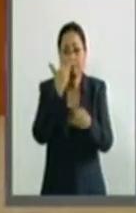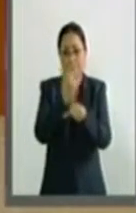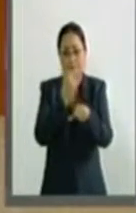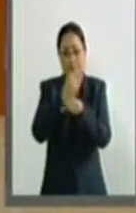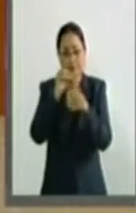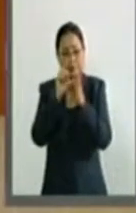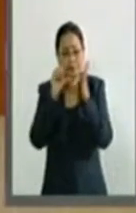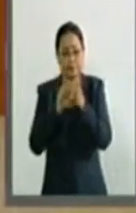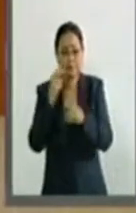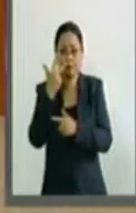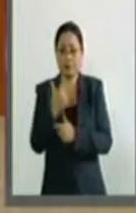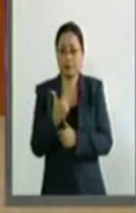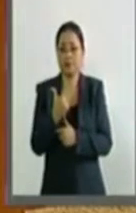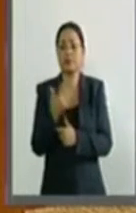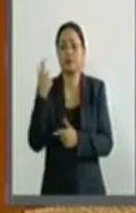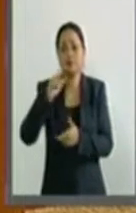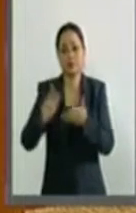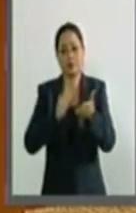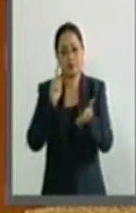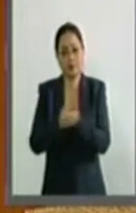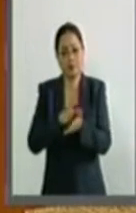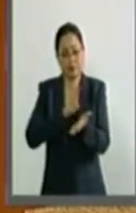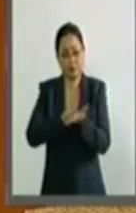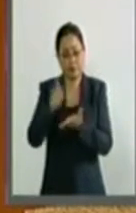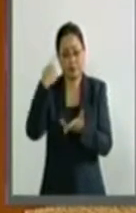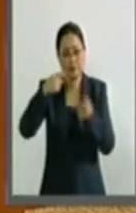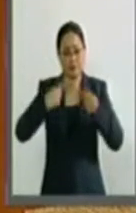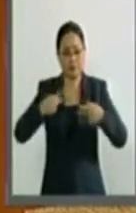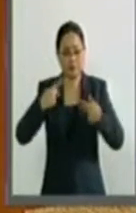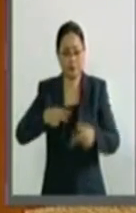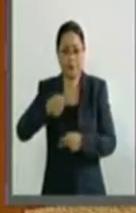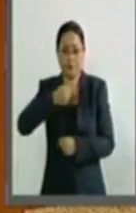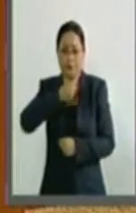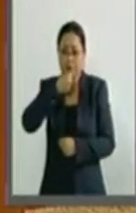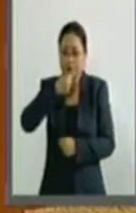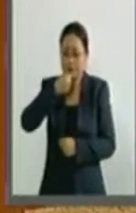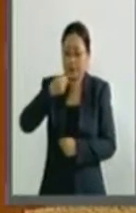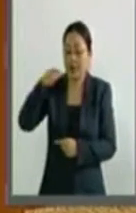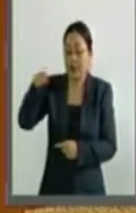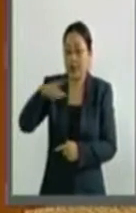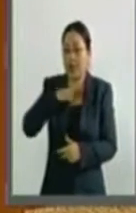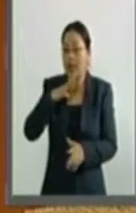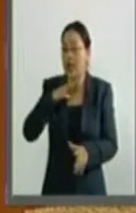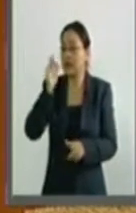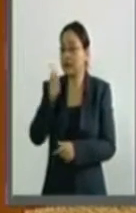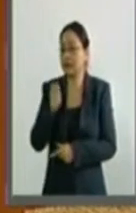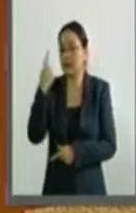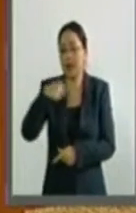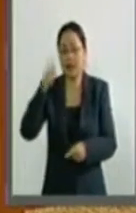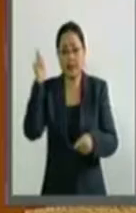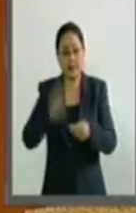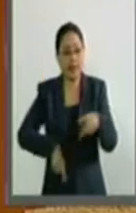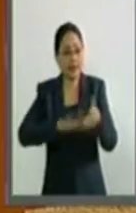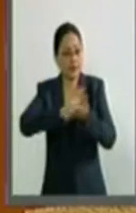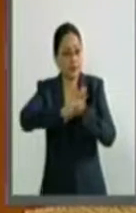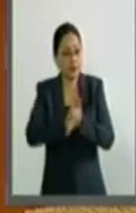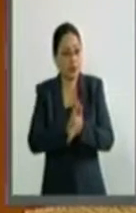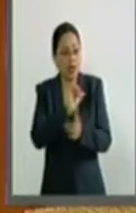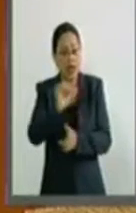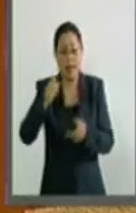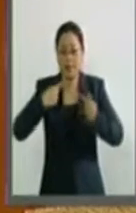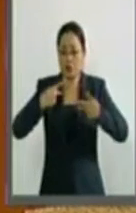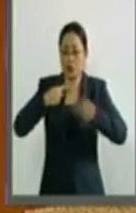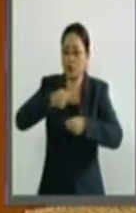el artículo 8 de la Ley de los Derechos de las Personas Adultas Mayores para eliminar la discriminación hacia las